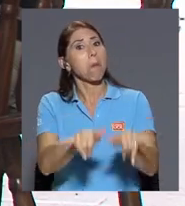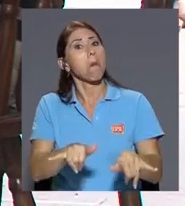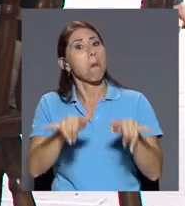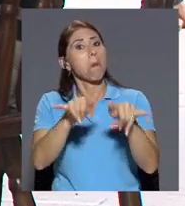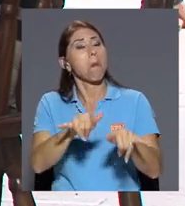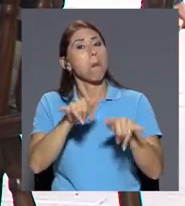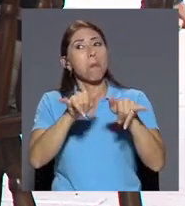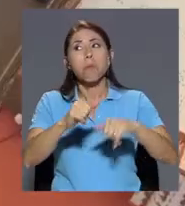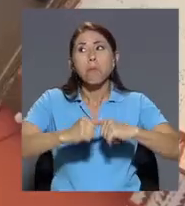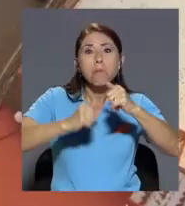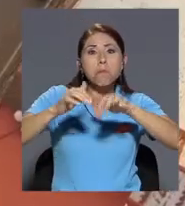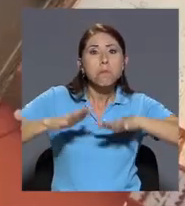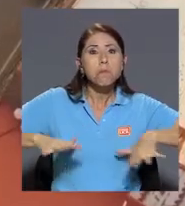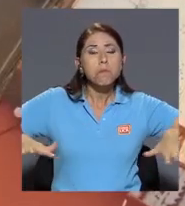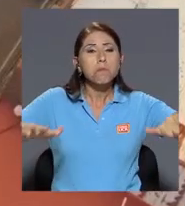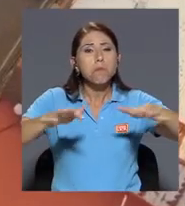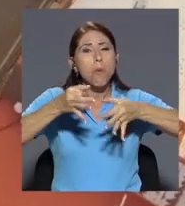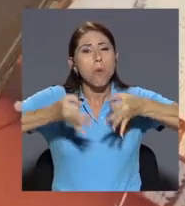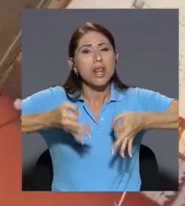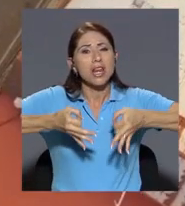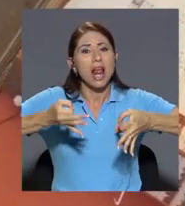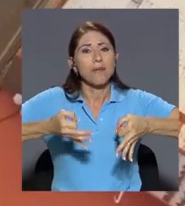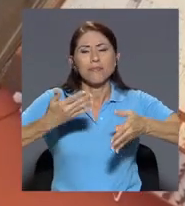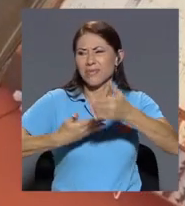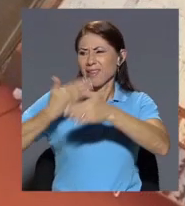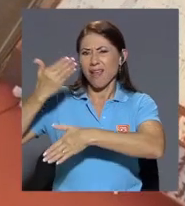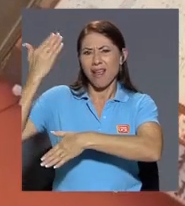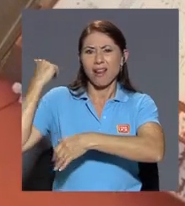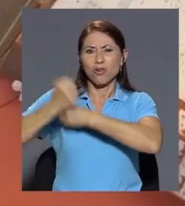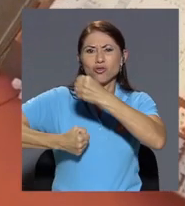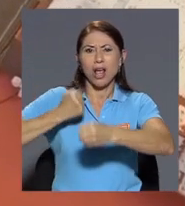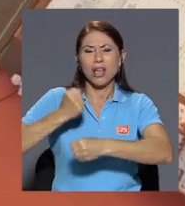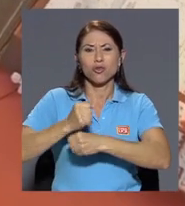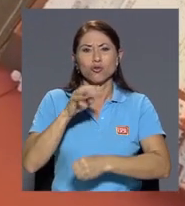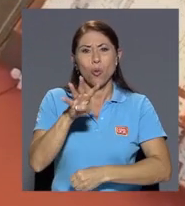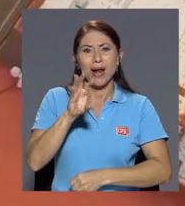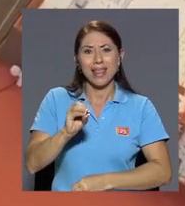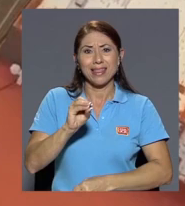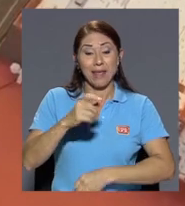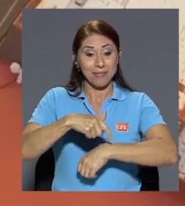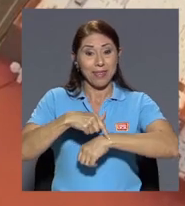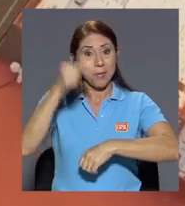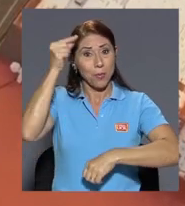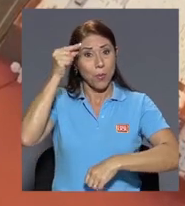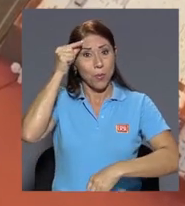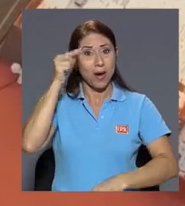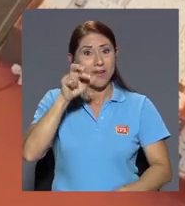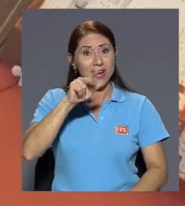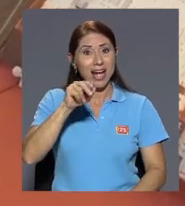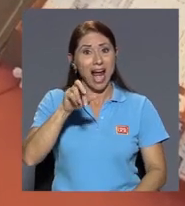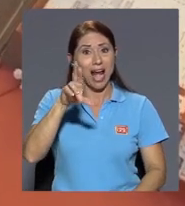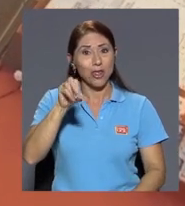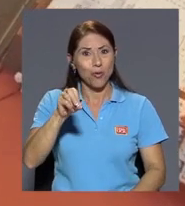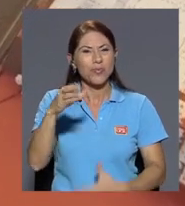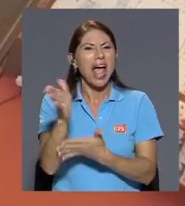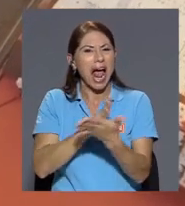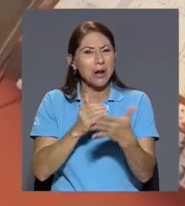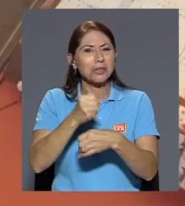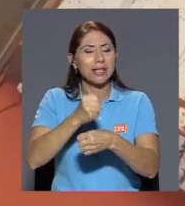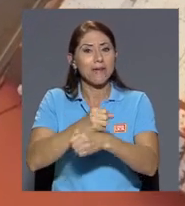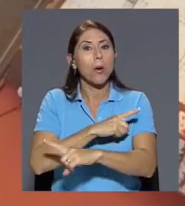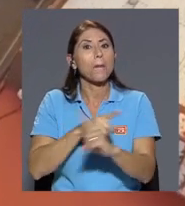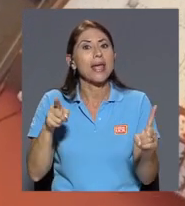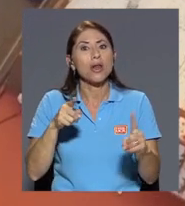sea su estructura tuvo algunas modificaciones en los años 40 en la época de don ricardo en la cual se le hizo un cerramiento pero originalmente la